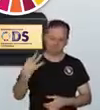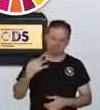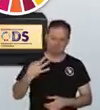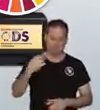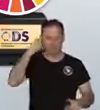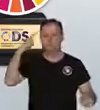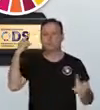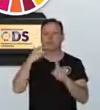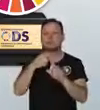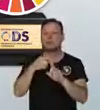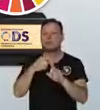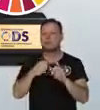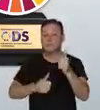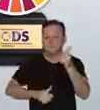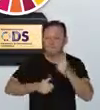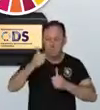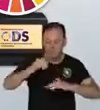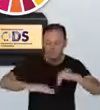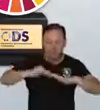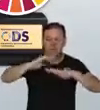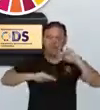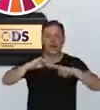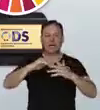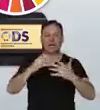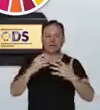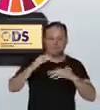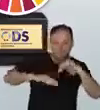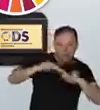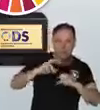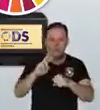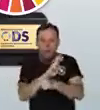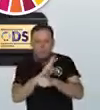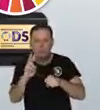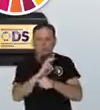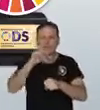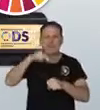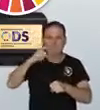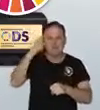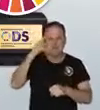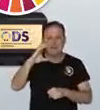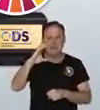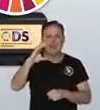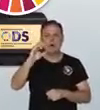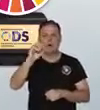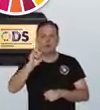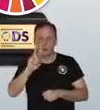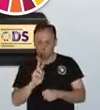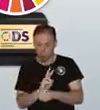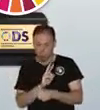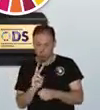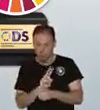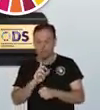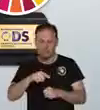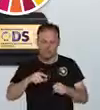Excelente. Esta iniciativa busca producir mejor con menos materiales y energía. Incluye la reducción de la huella de CO2, prácticas